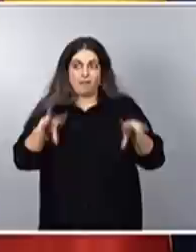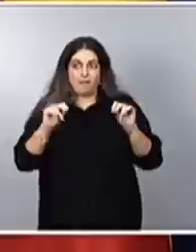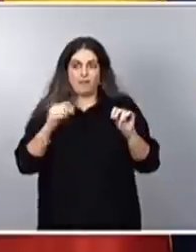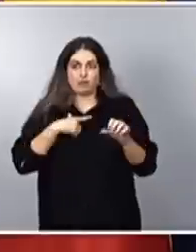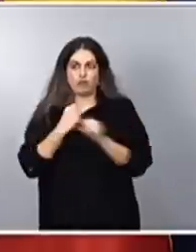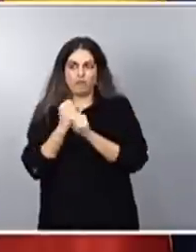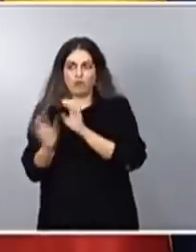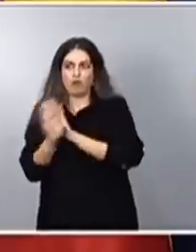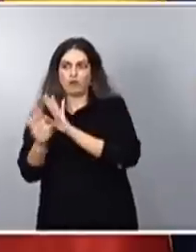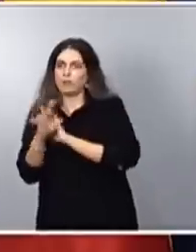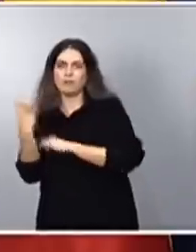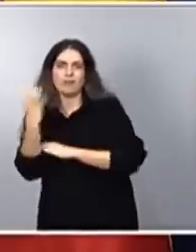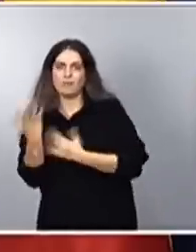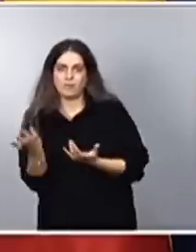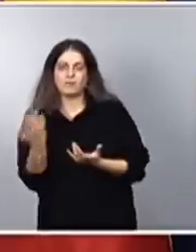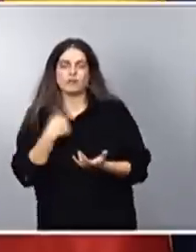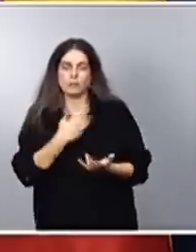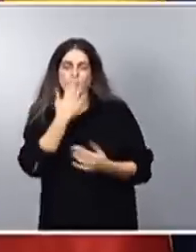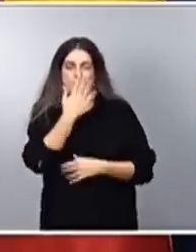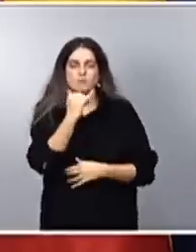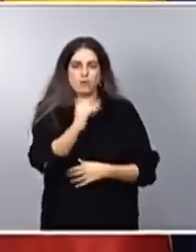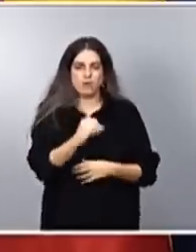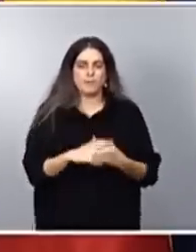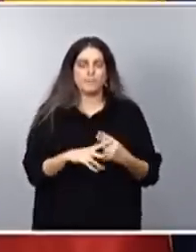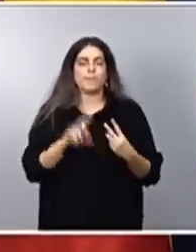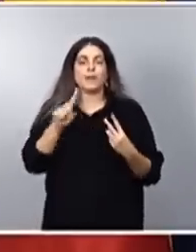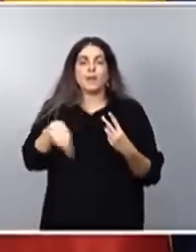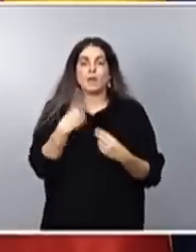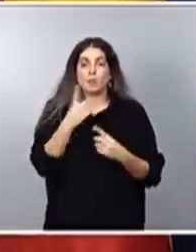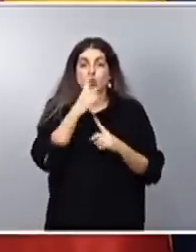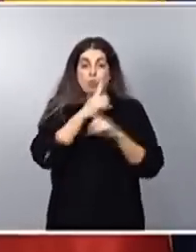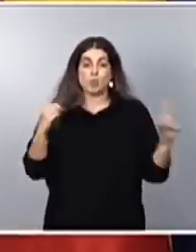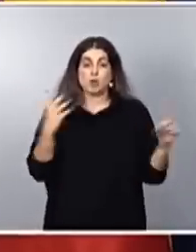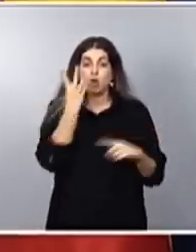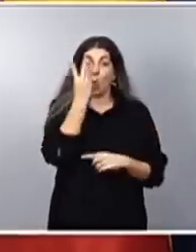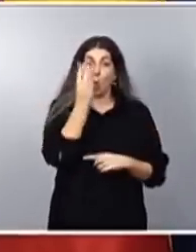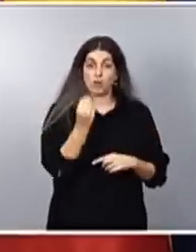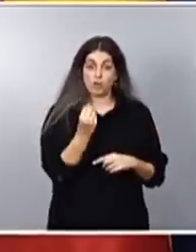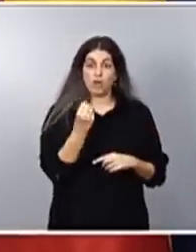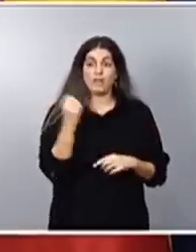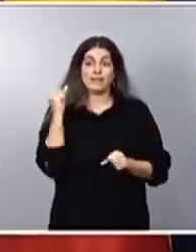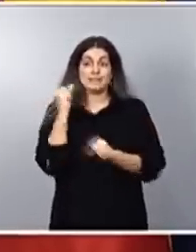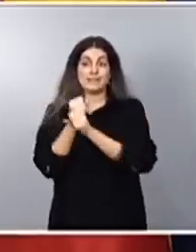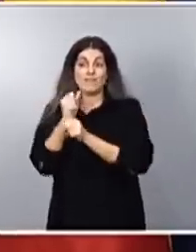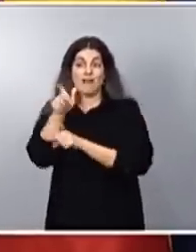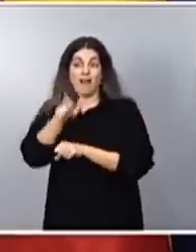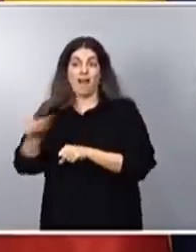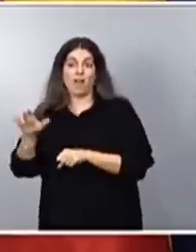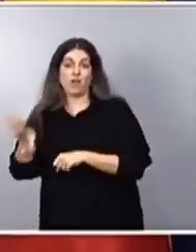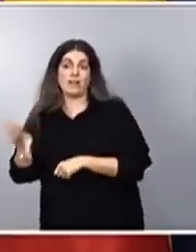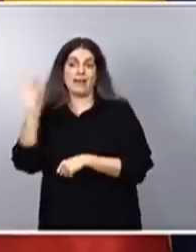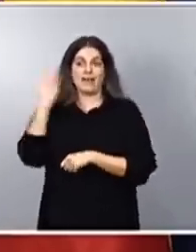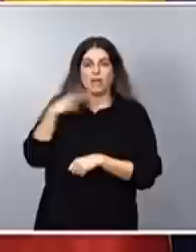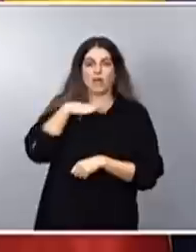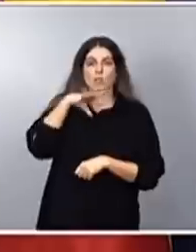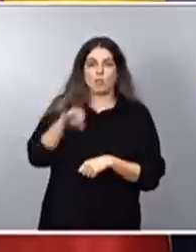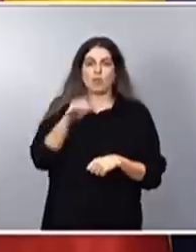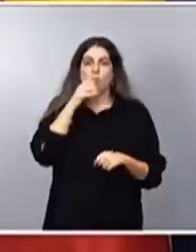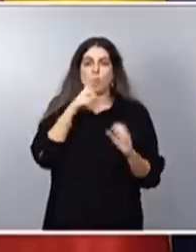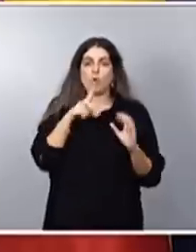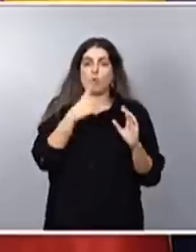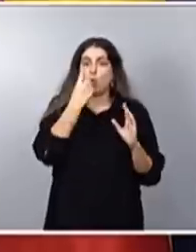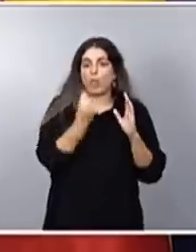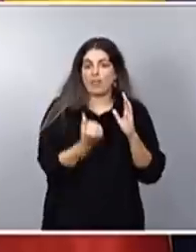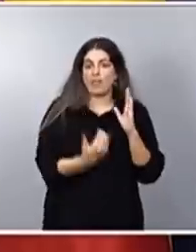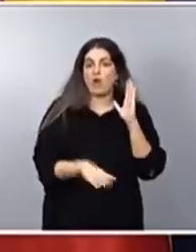muy importante, de cuatro días al año, que pueden tomar los trabajadores y las trabajadoras, bien por días completos o bien por horas, por